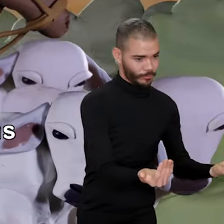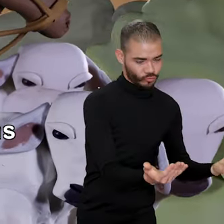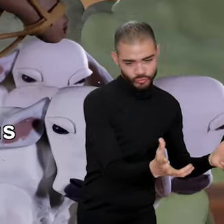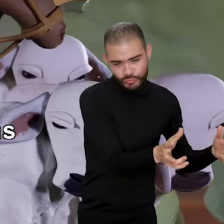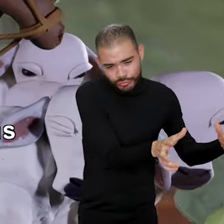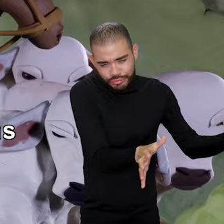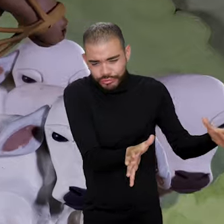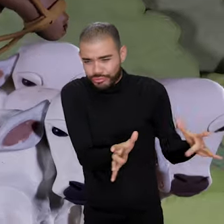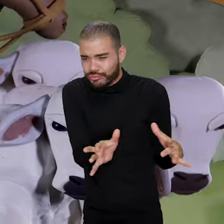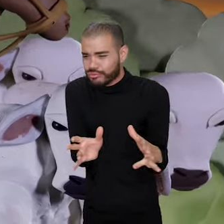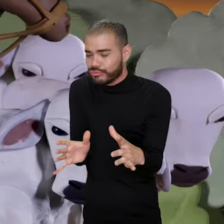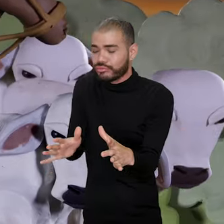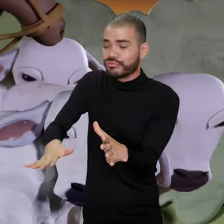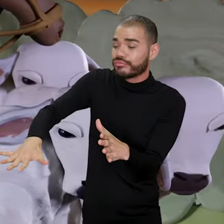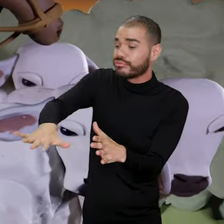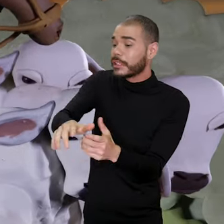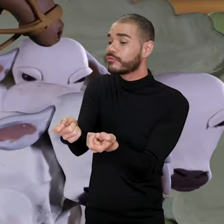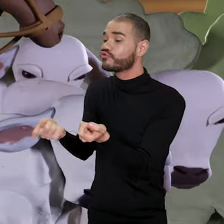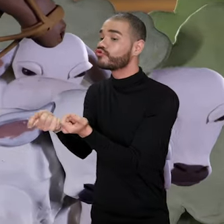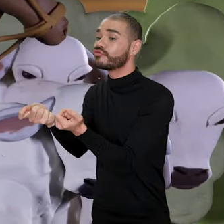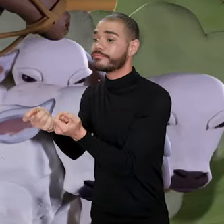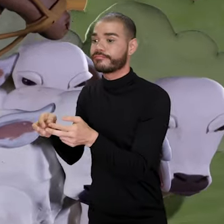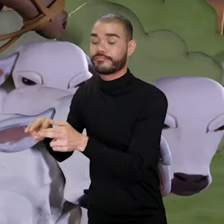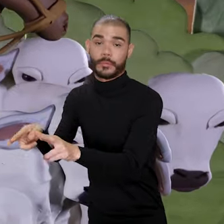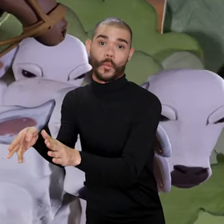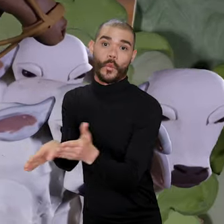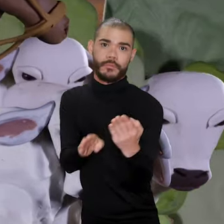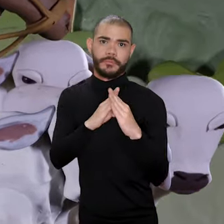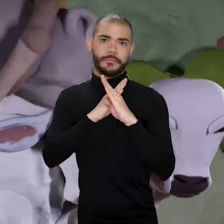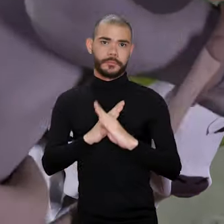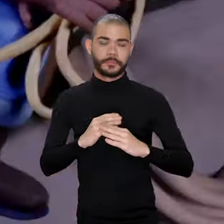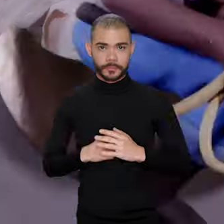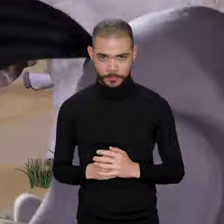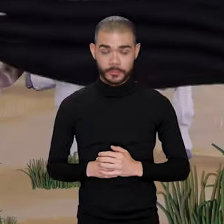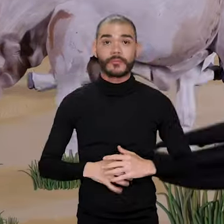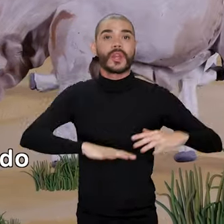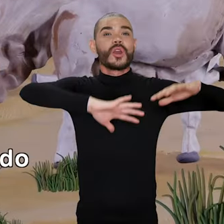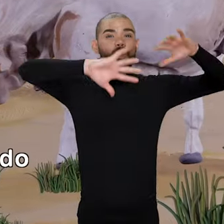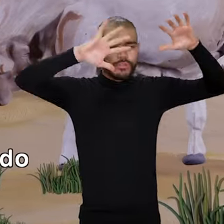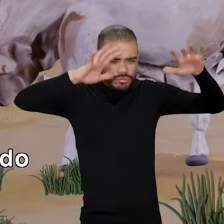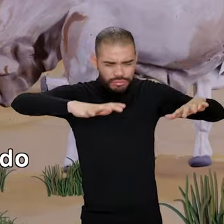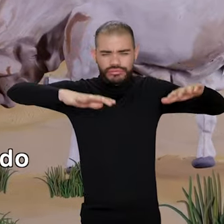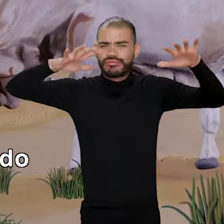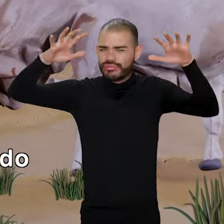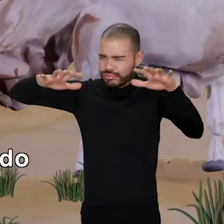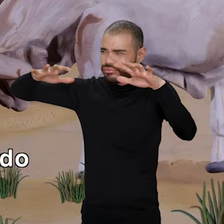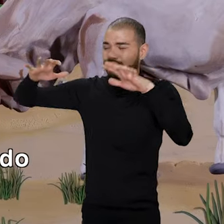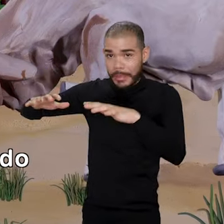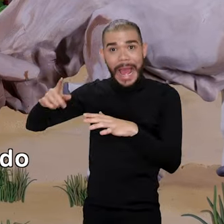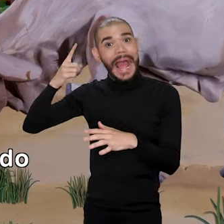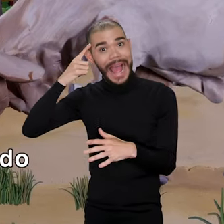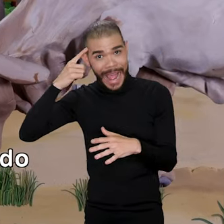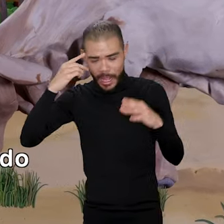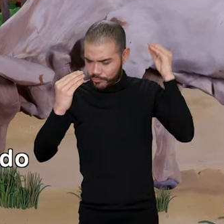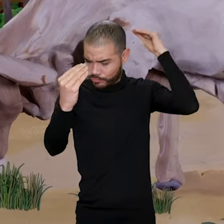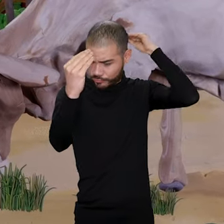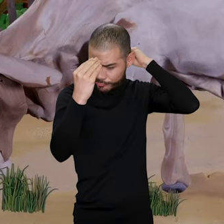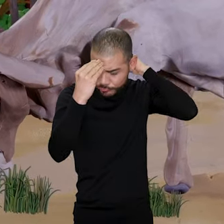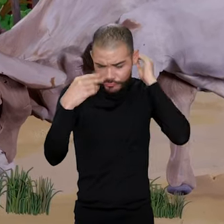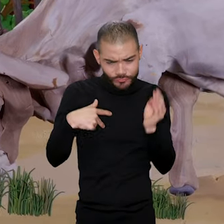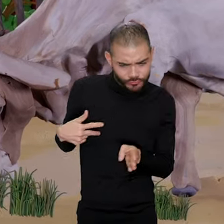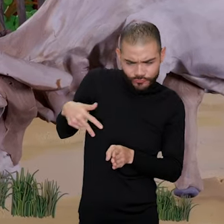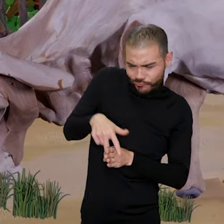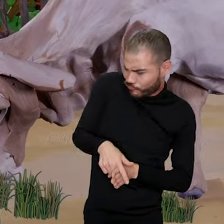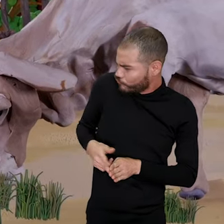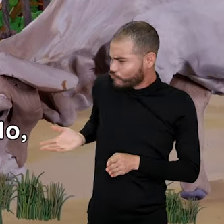arreadas a lugares de lato con mejores condiciones para evitar su muerte. En invierno, los vaqueros recogen el ganado y